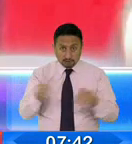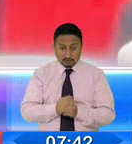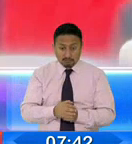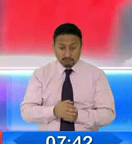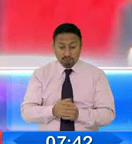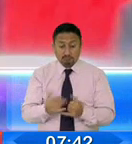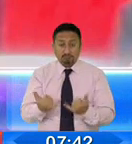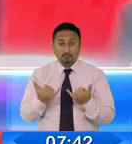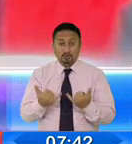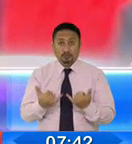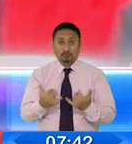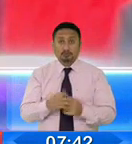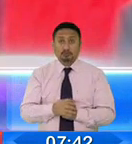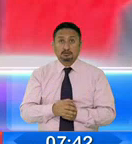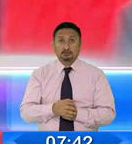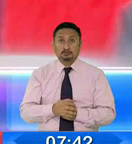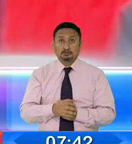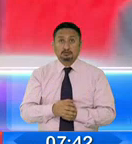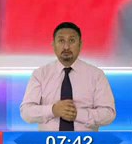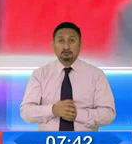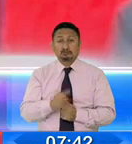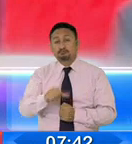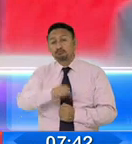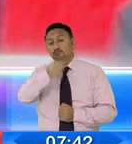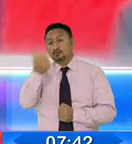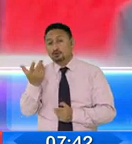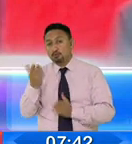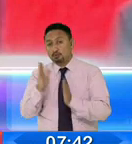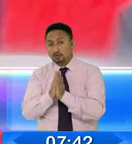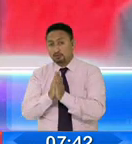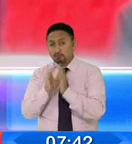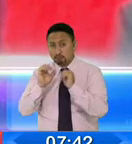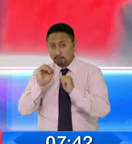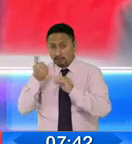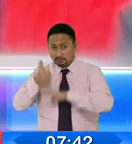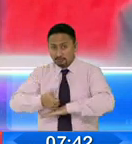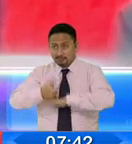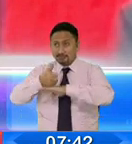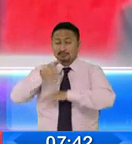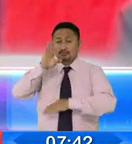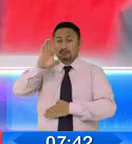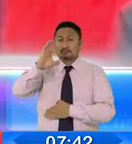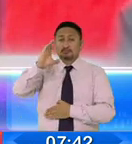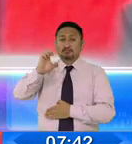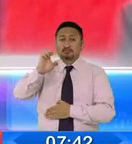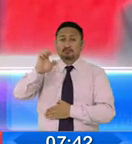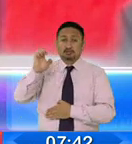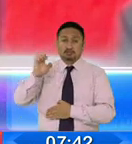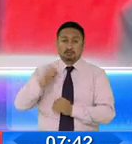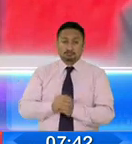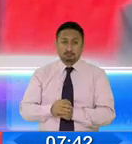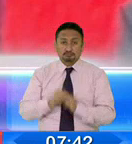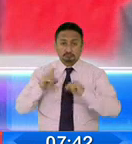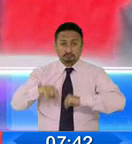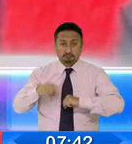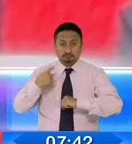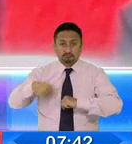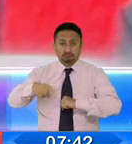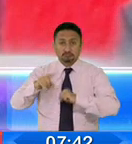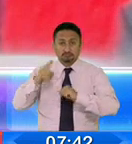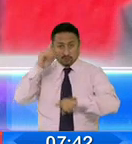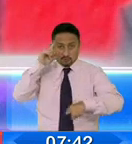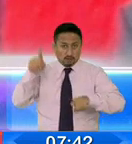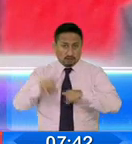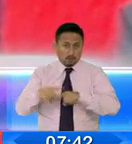tenemos el recurso, hoy podemos interponer el recurso subjetivo de impugnación ante el Tribunal